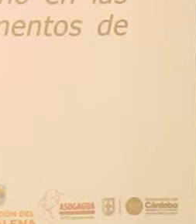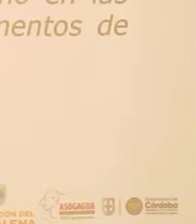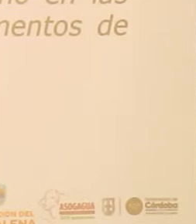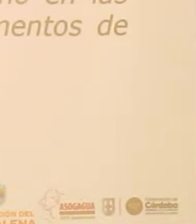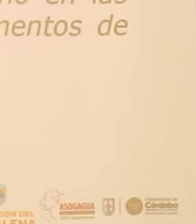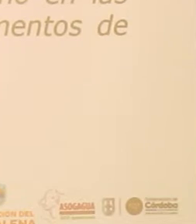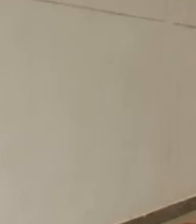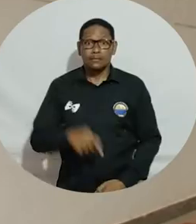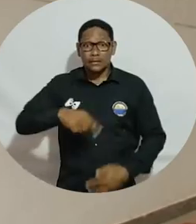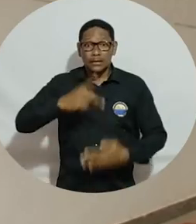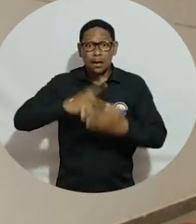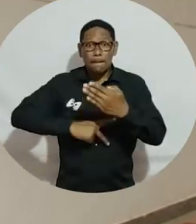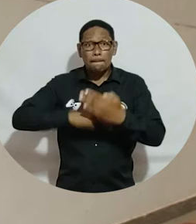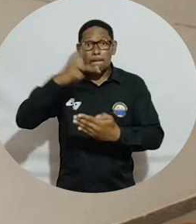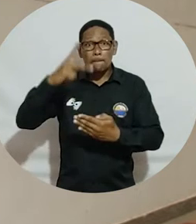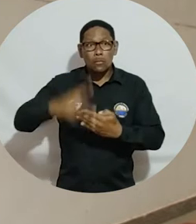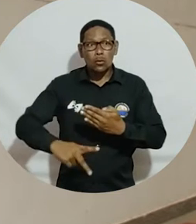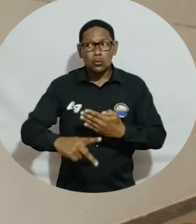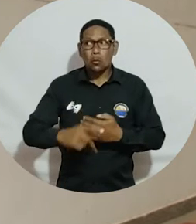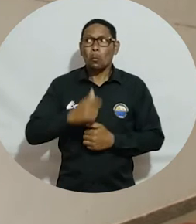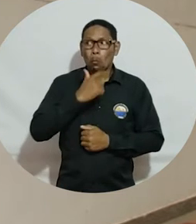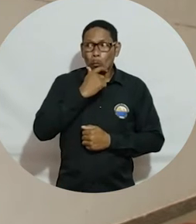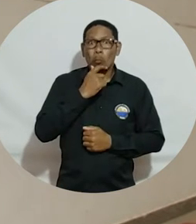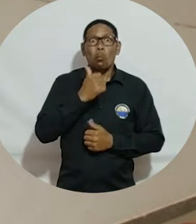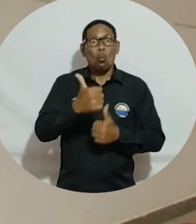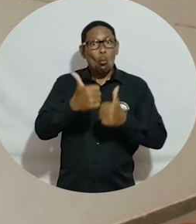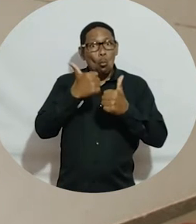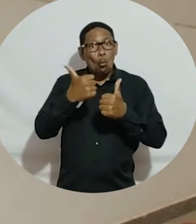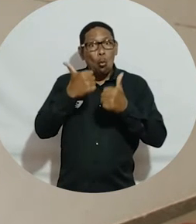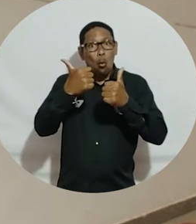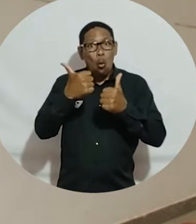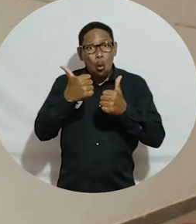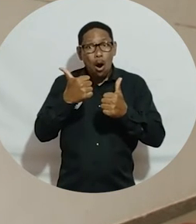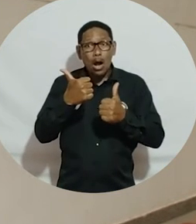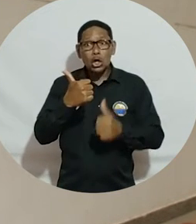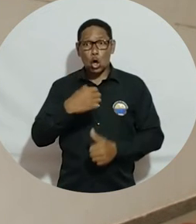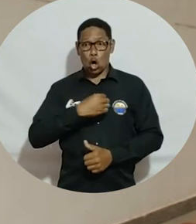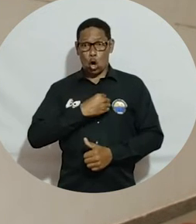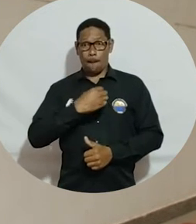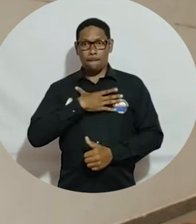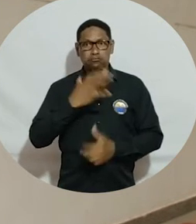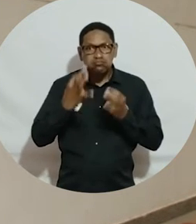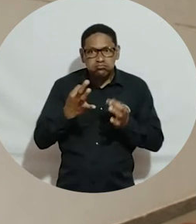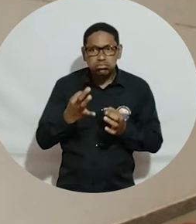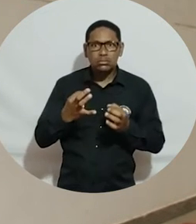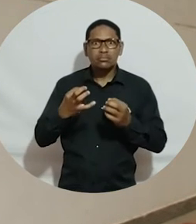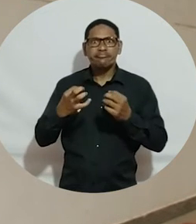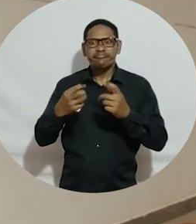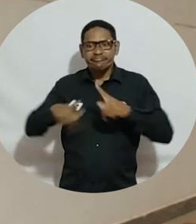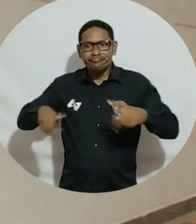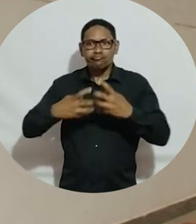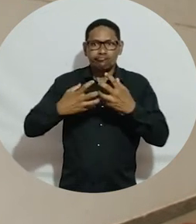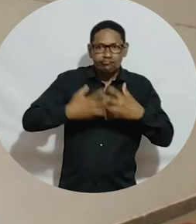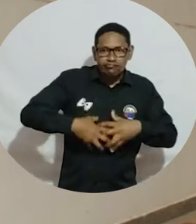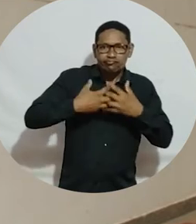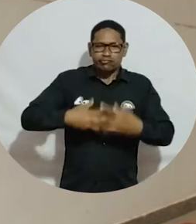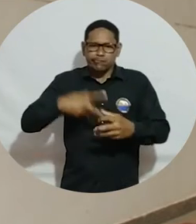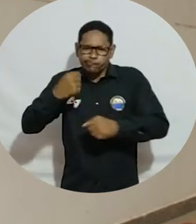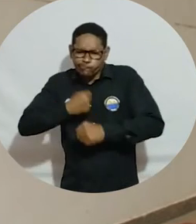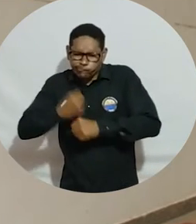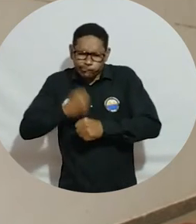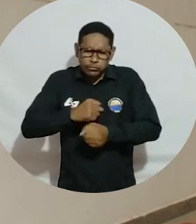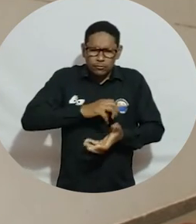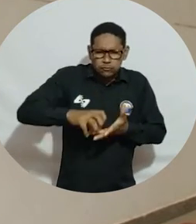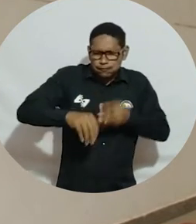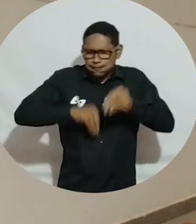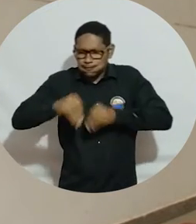Bueno, yo a este proyecto le veo una oportunidad única para que nuestros productores de queso costeño puedan salir